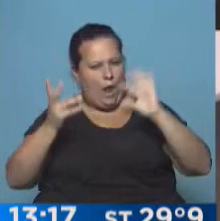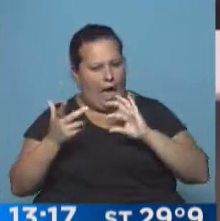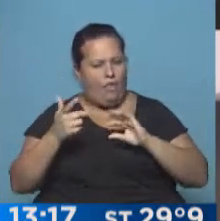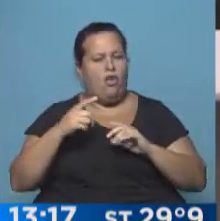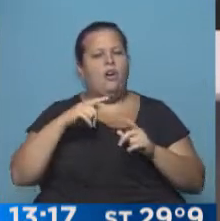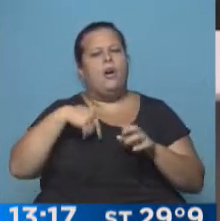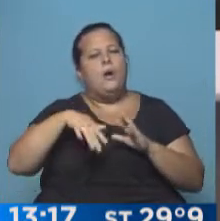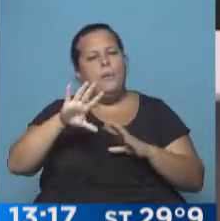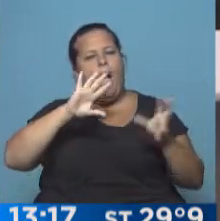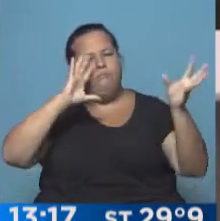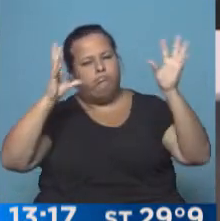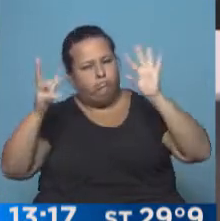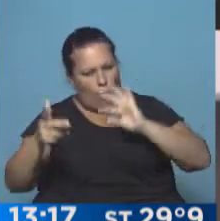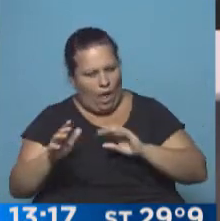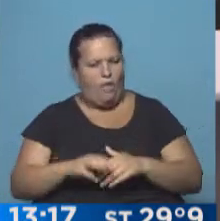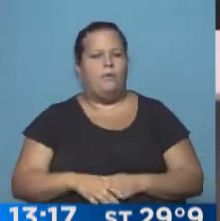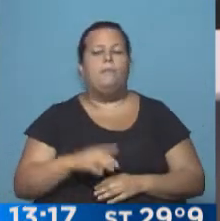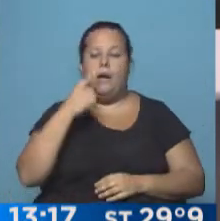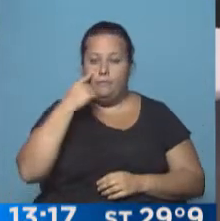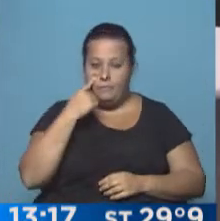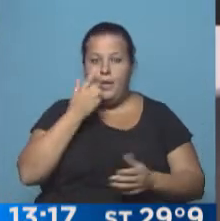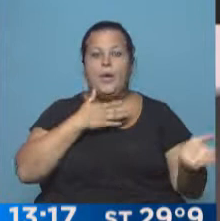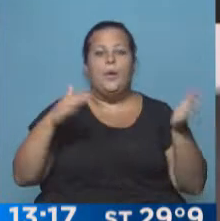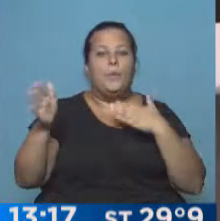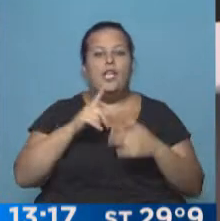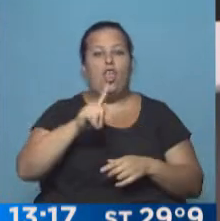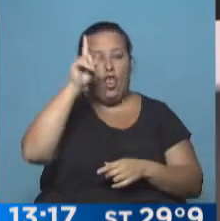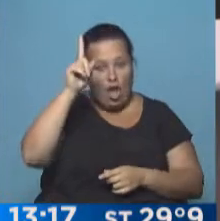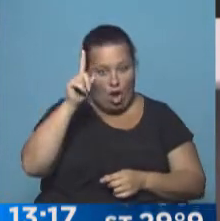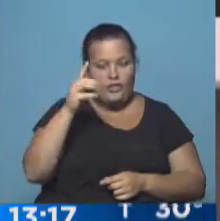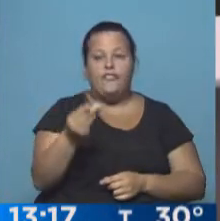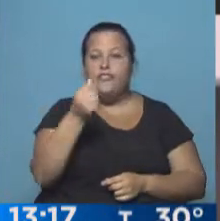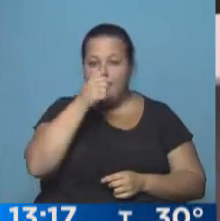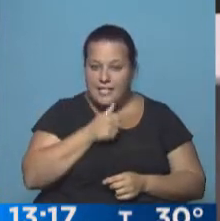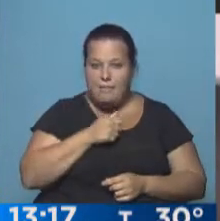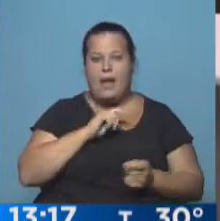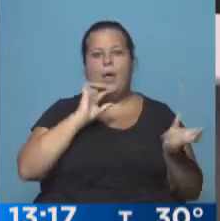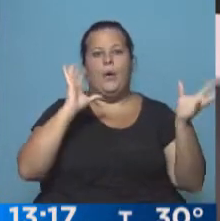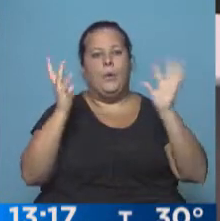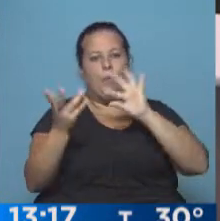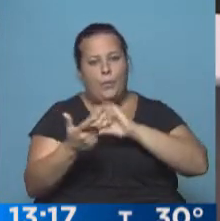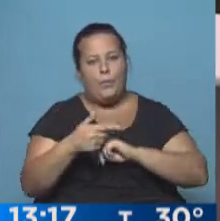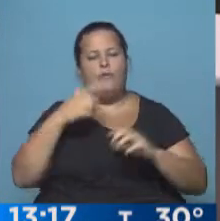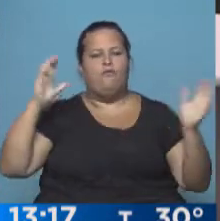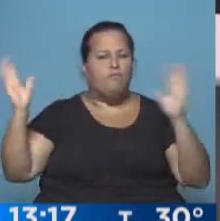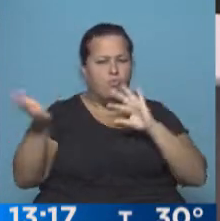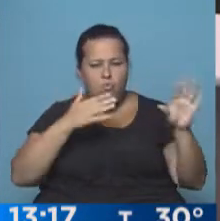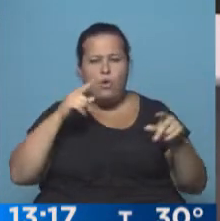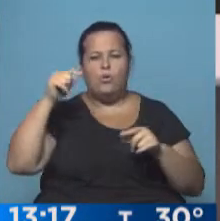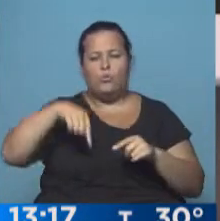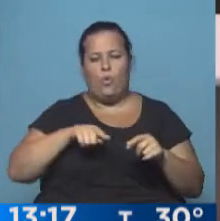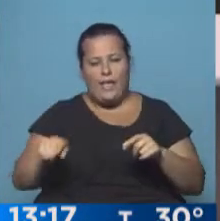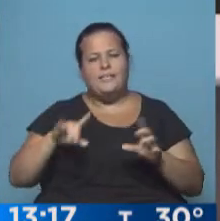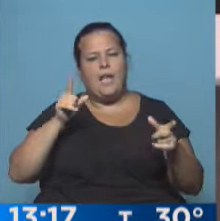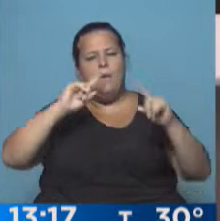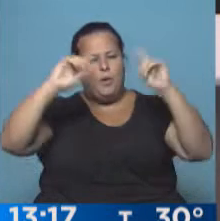lo que irá de algo a parcialmente nublado. Pero atención, el viento del sector norte el fin de semana cambiará de regular intensidad del sudeste, además